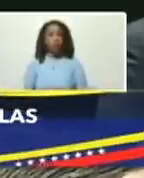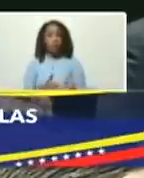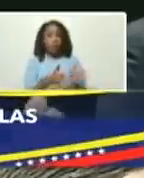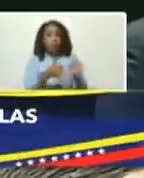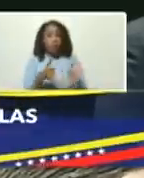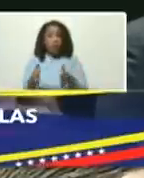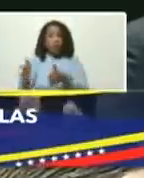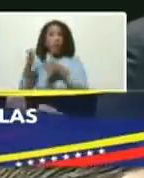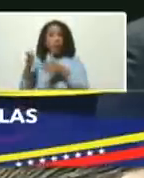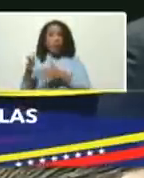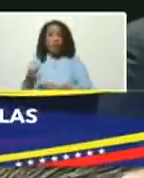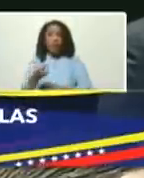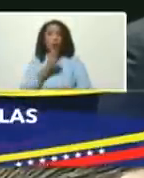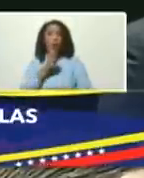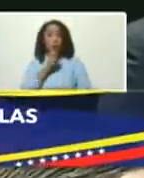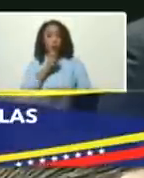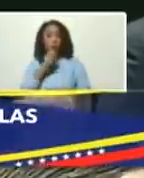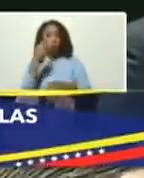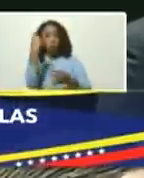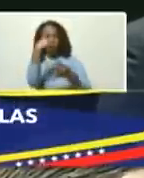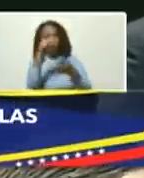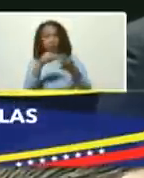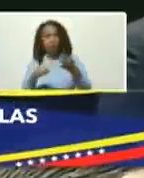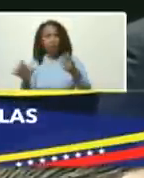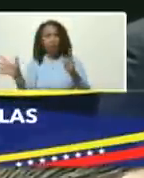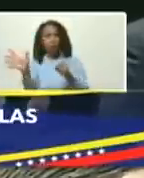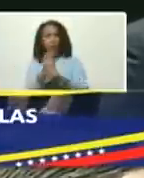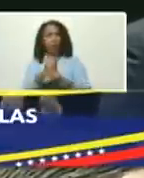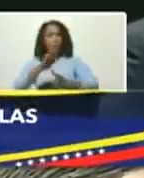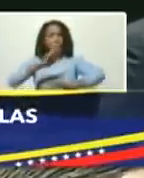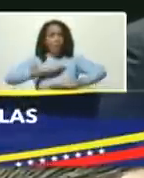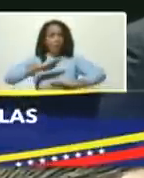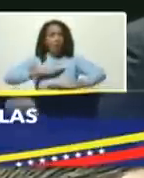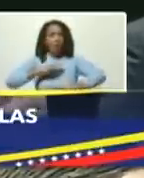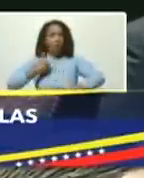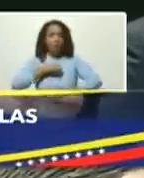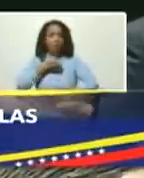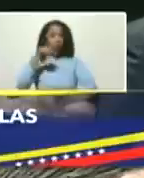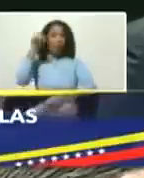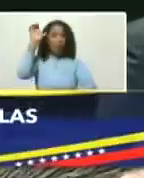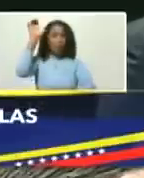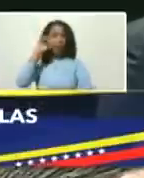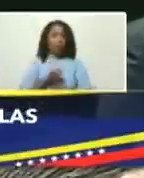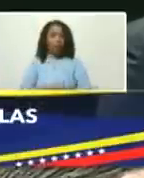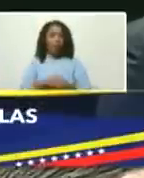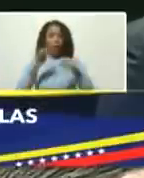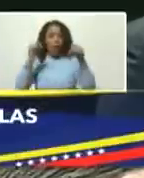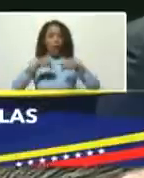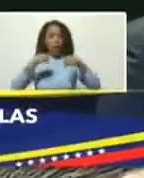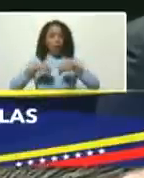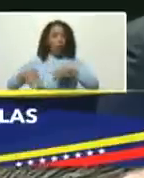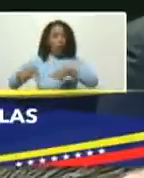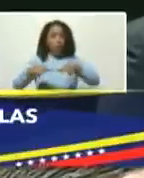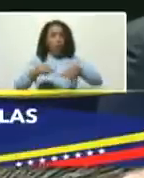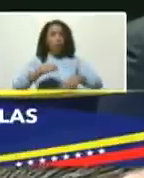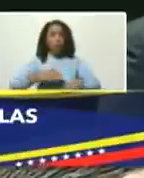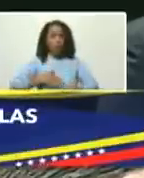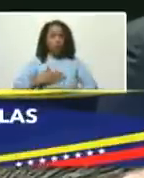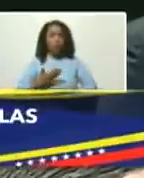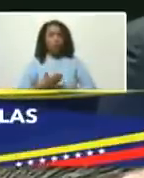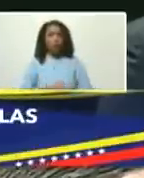logros éxitos beneficios de nuestro país este espacio puede